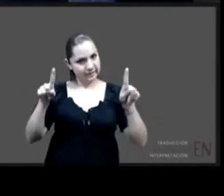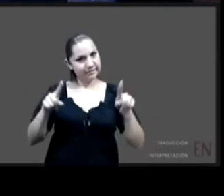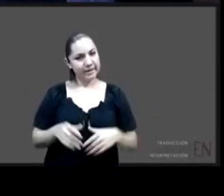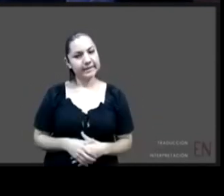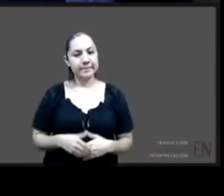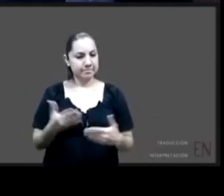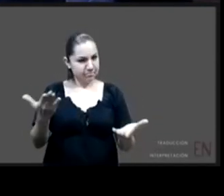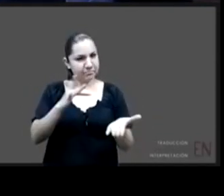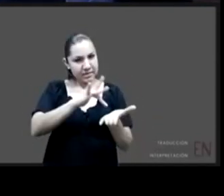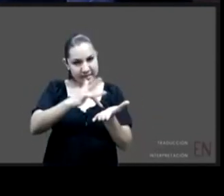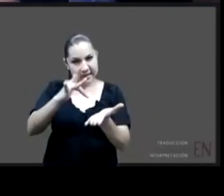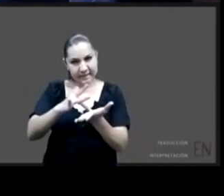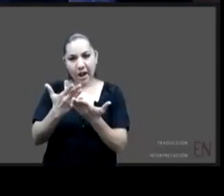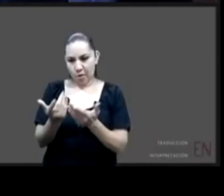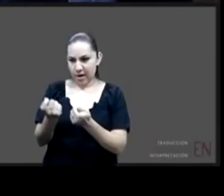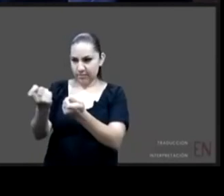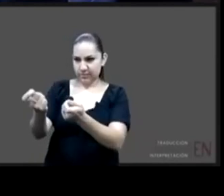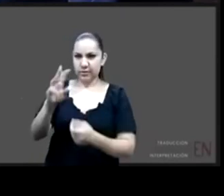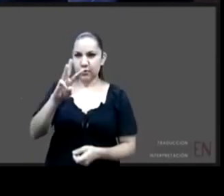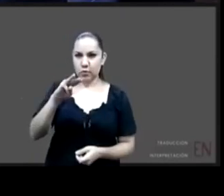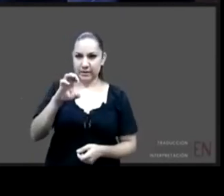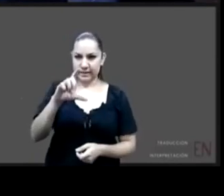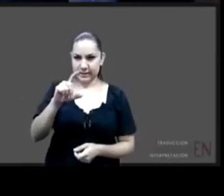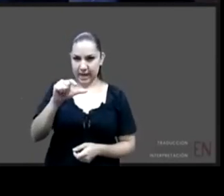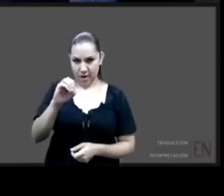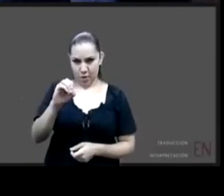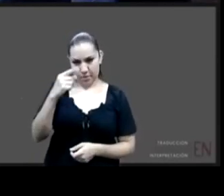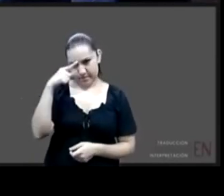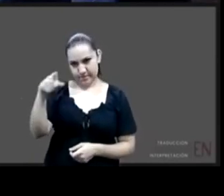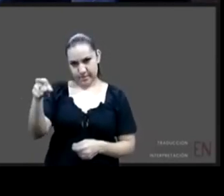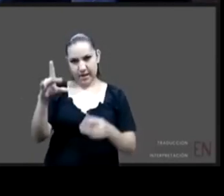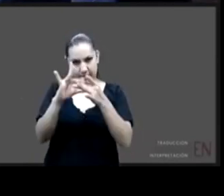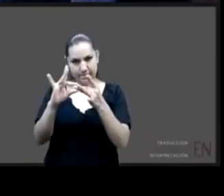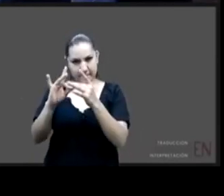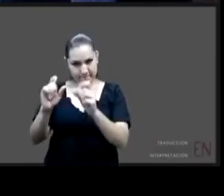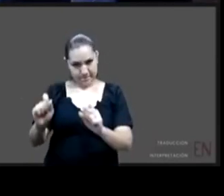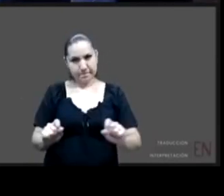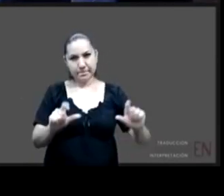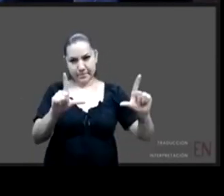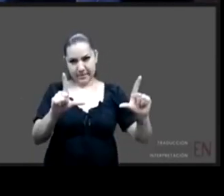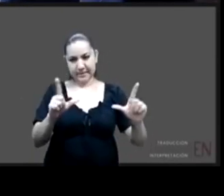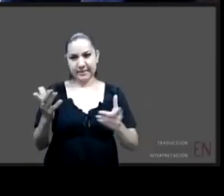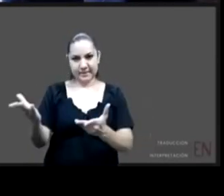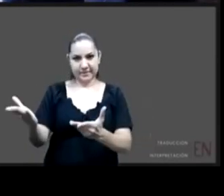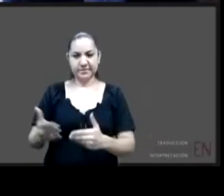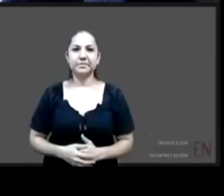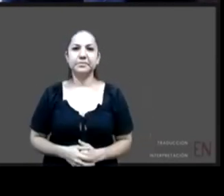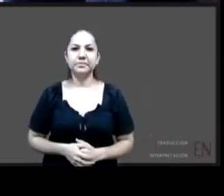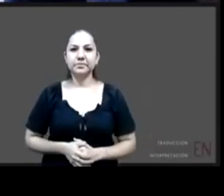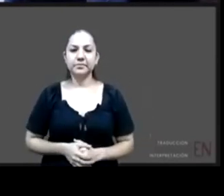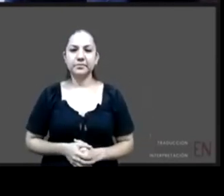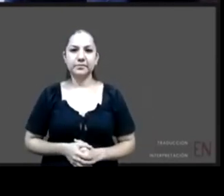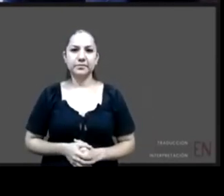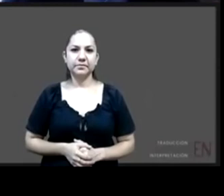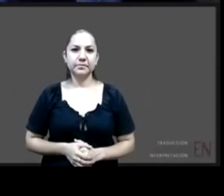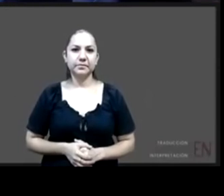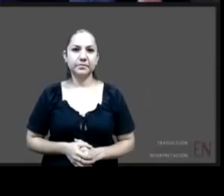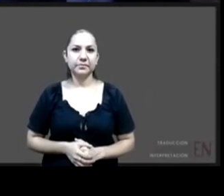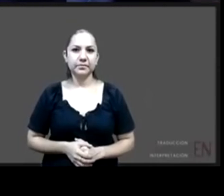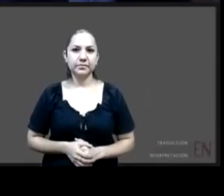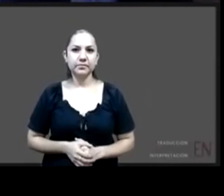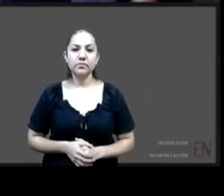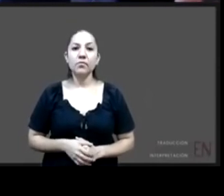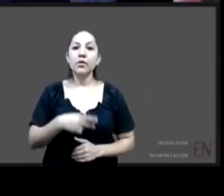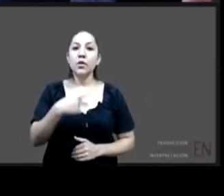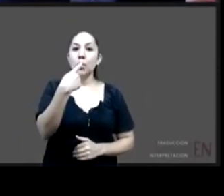la palabra Wenceslau vamos a poner tu presentación en el link y vamos a poner también la de Matilde